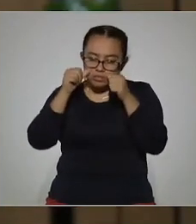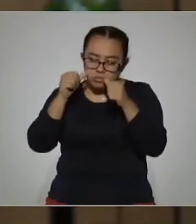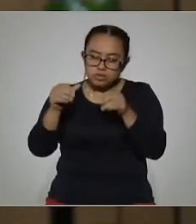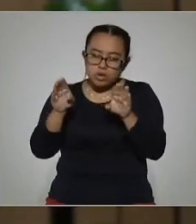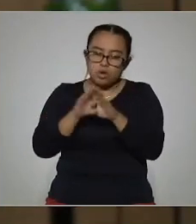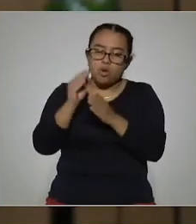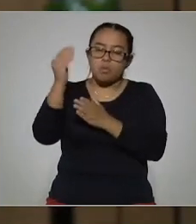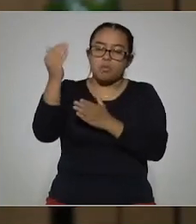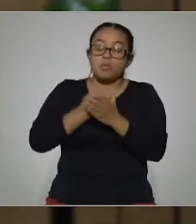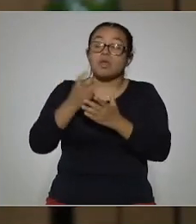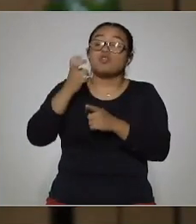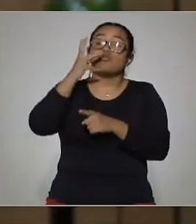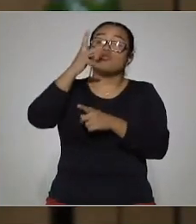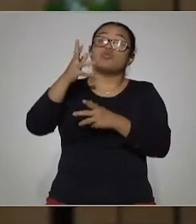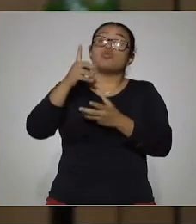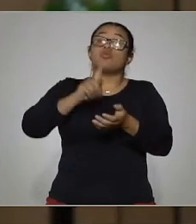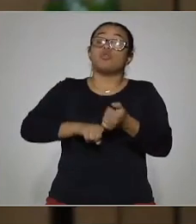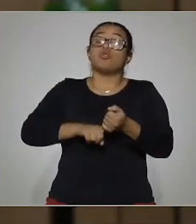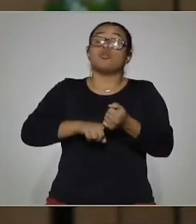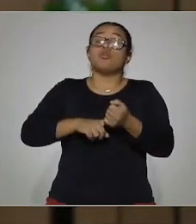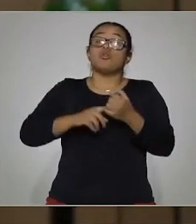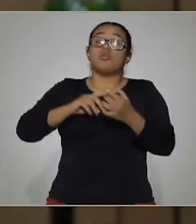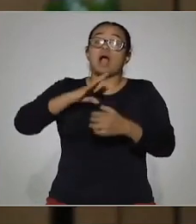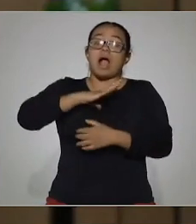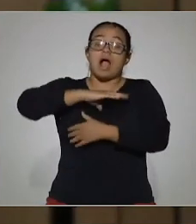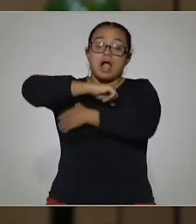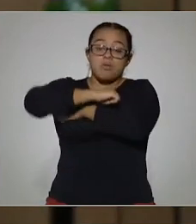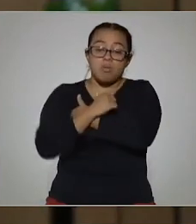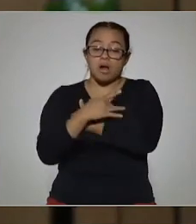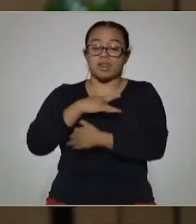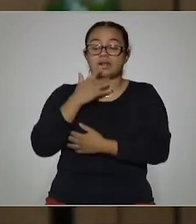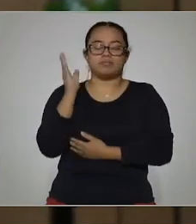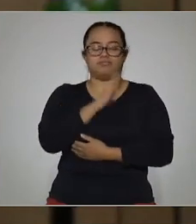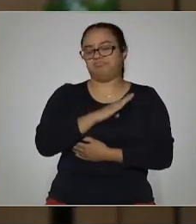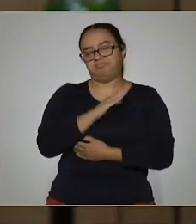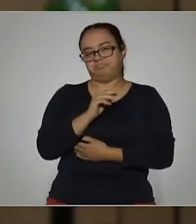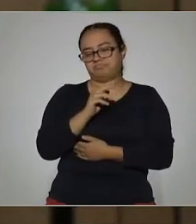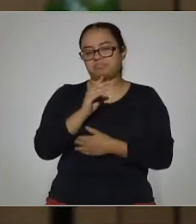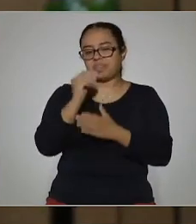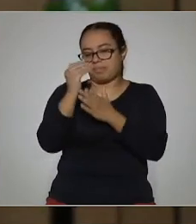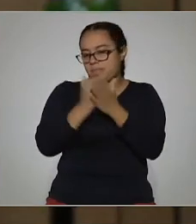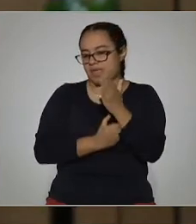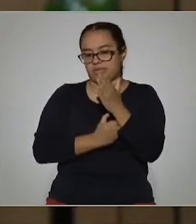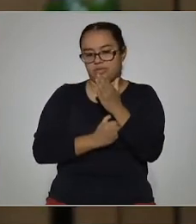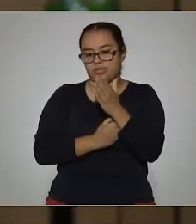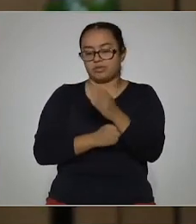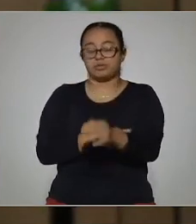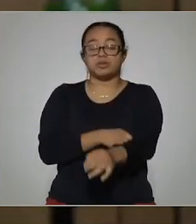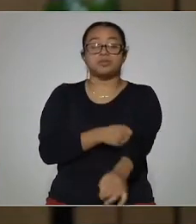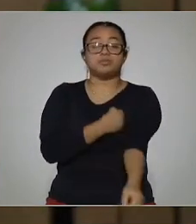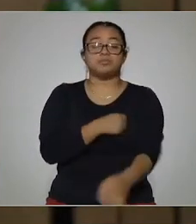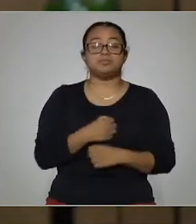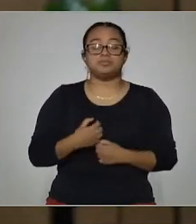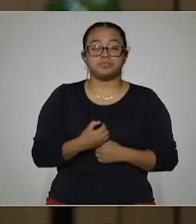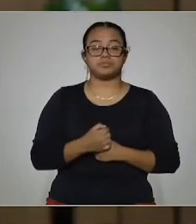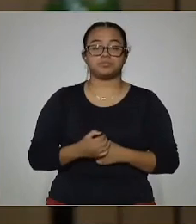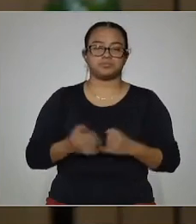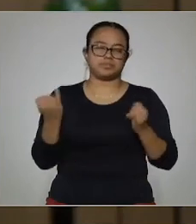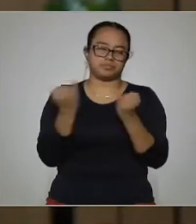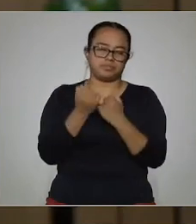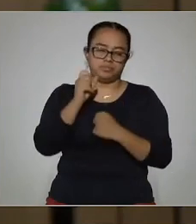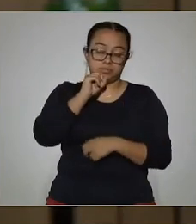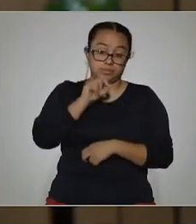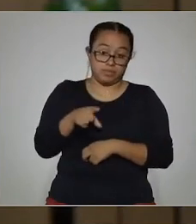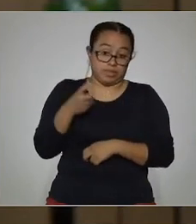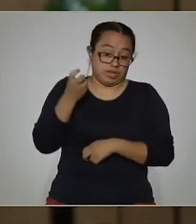con menores efectos secundarios, ¿no? Entonces, esa es una gran ventaja que se ofrece por medio de la homeopatía. Y de acuerdo